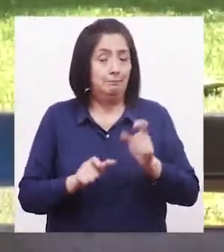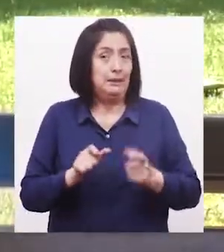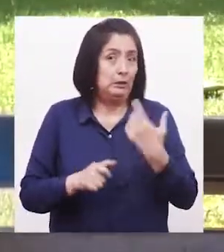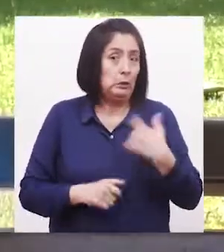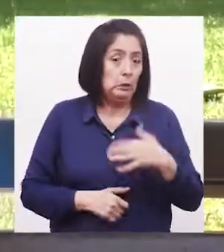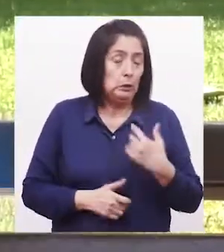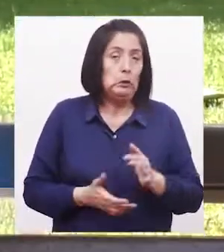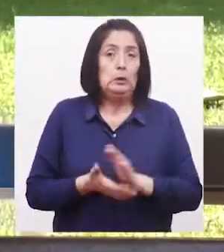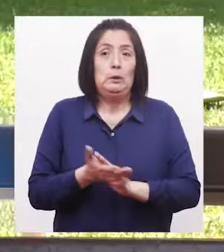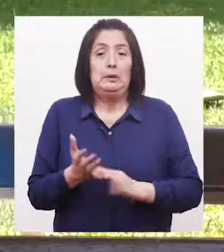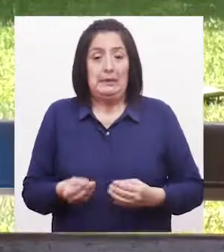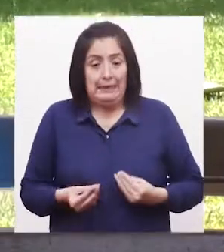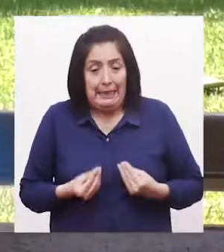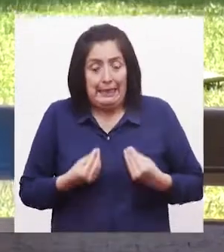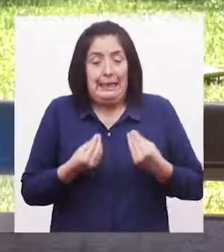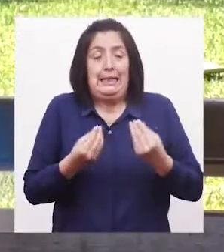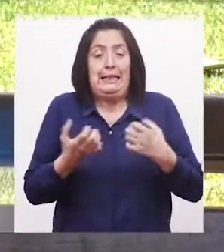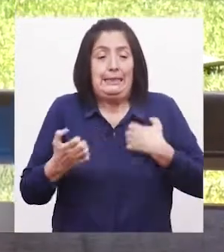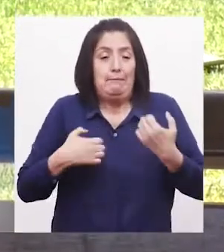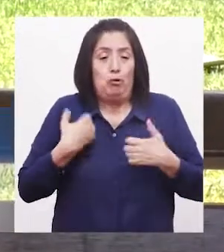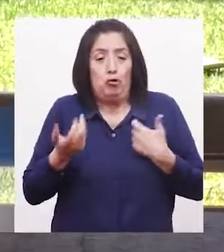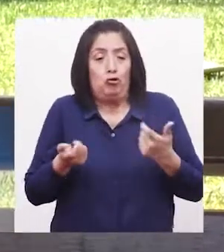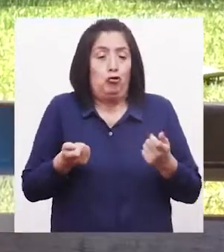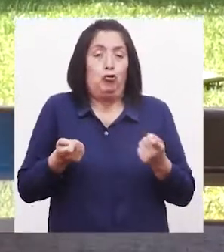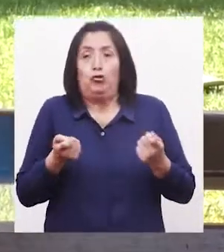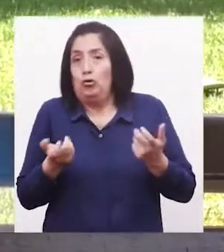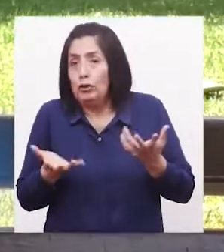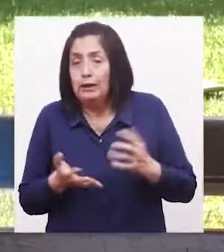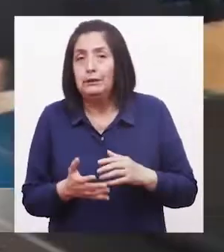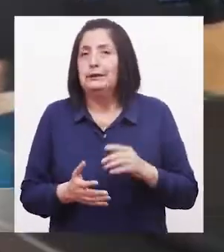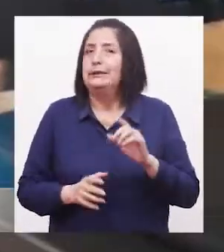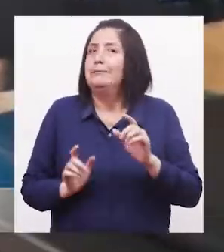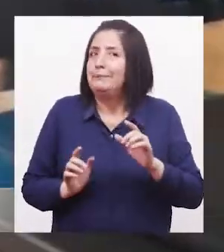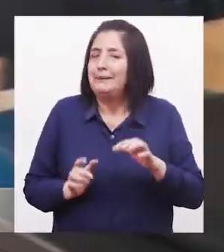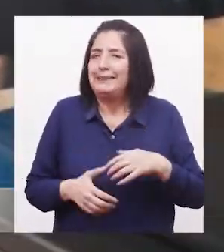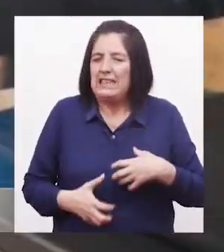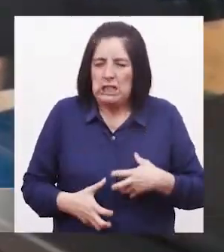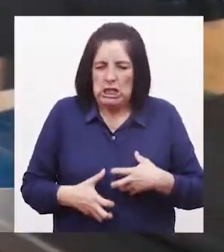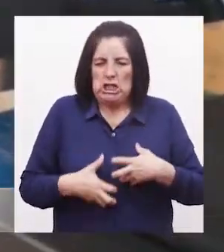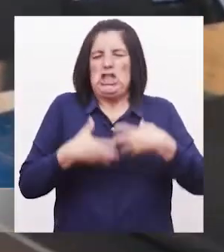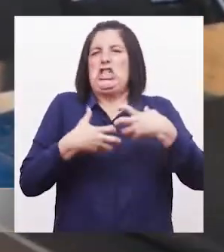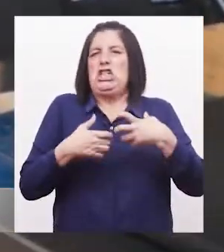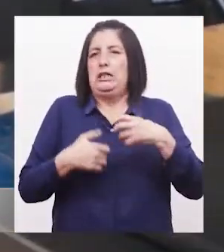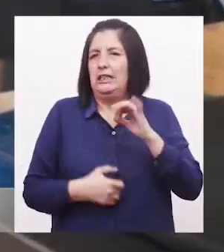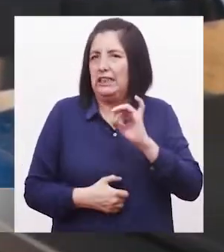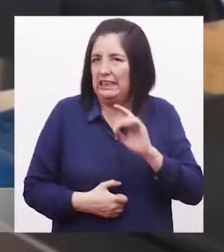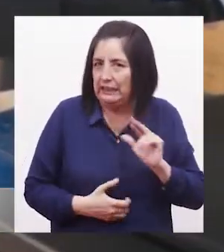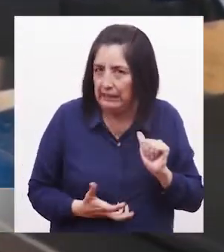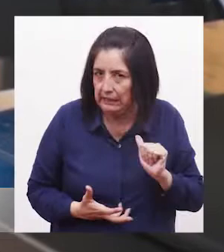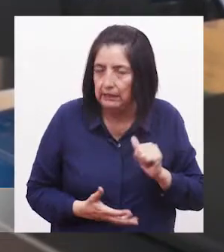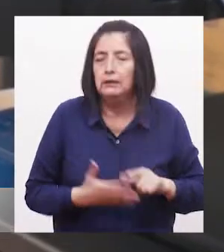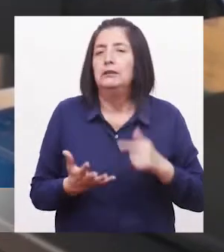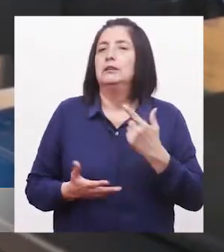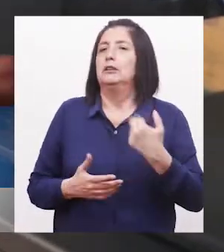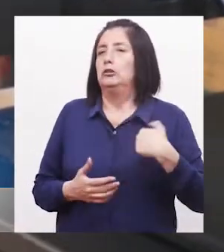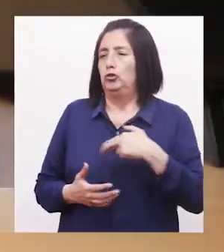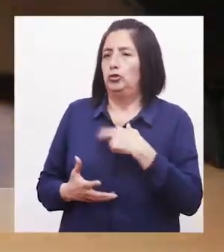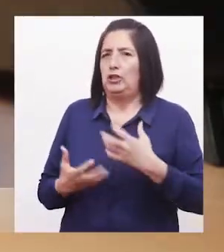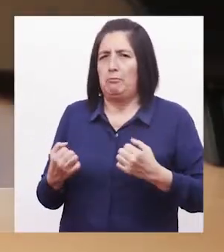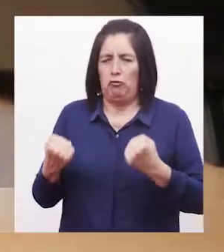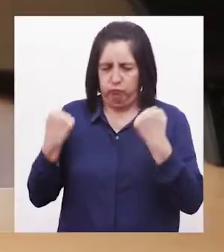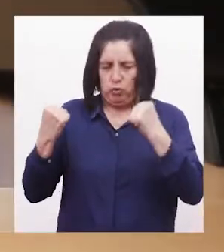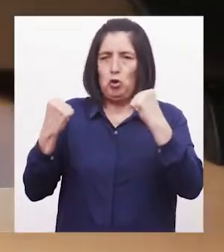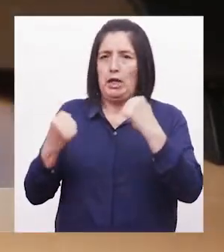expresar adecuadamente las emociones En particular la ira, que tiene la particularidad de hacer que seamos violentos